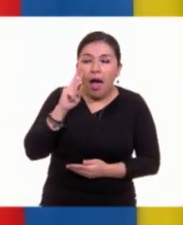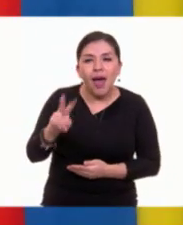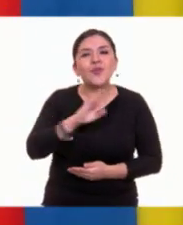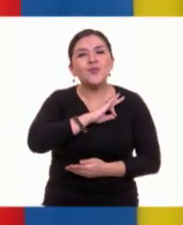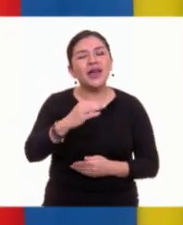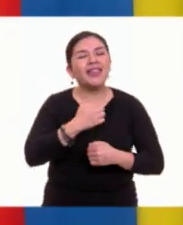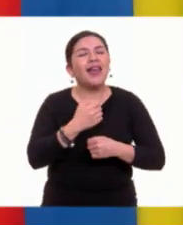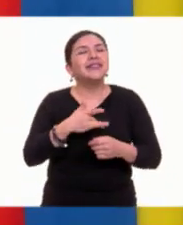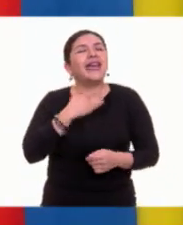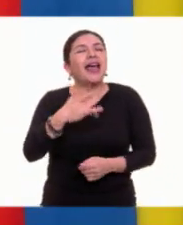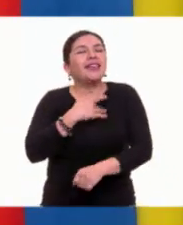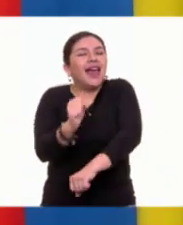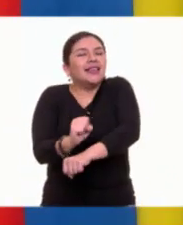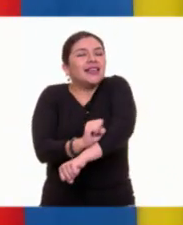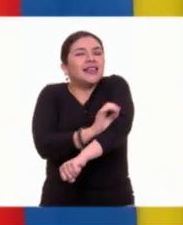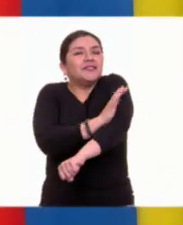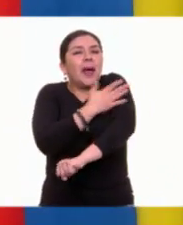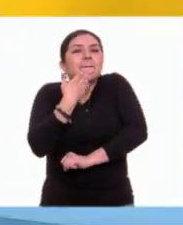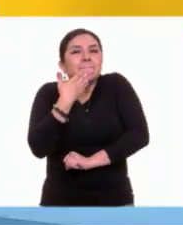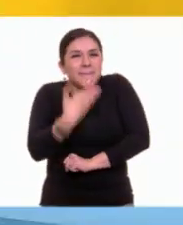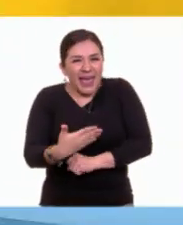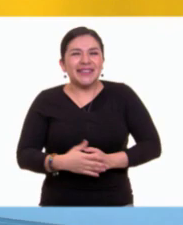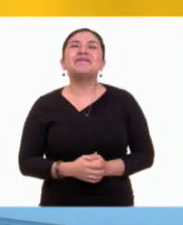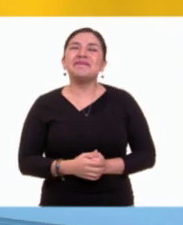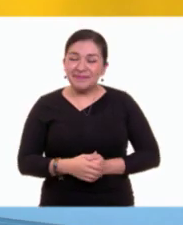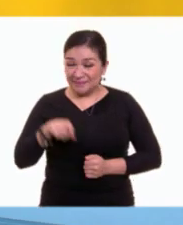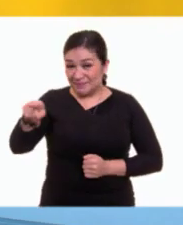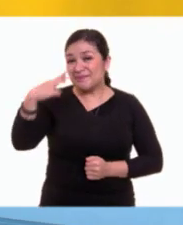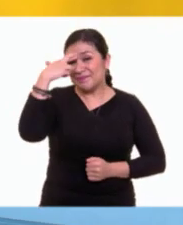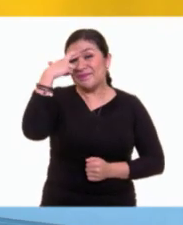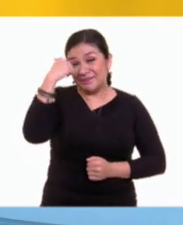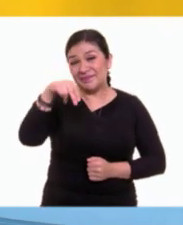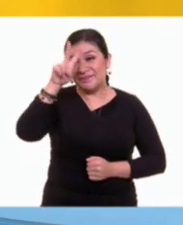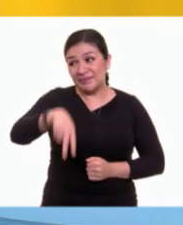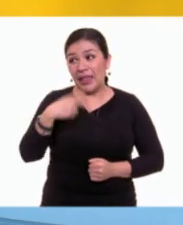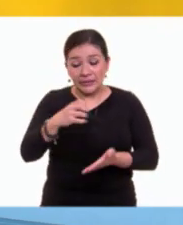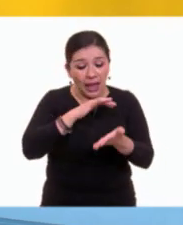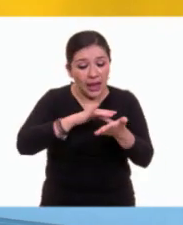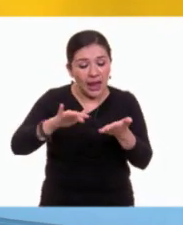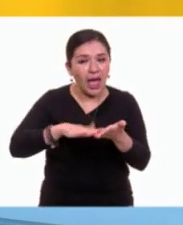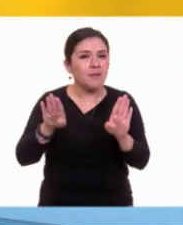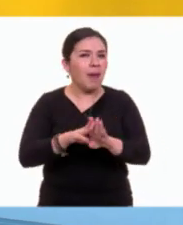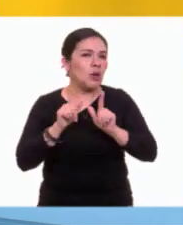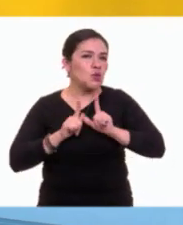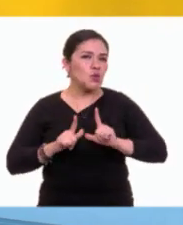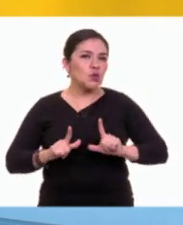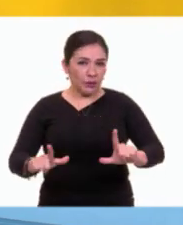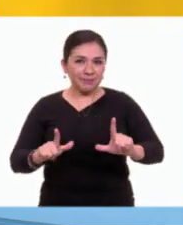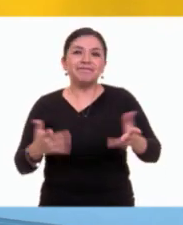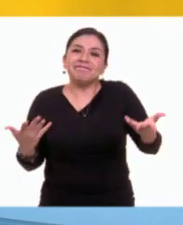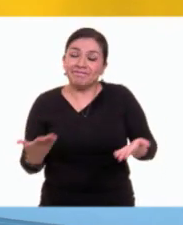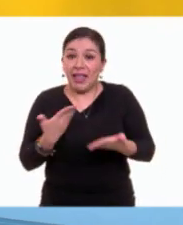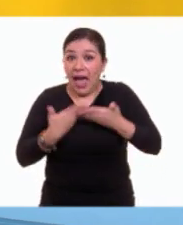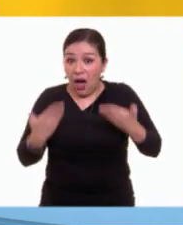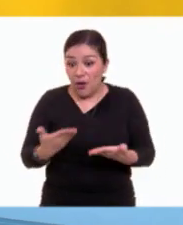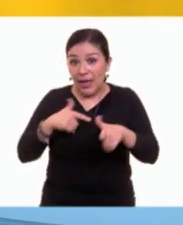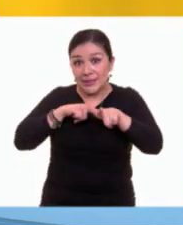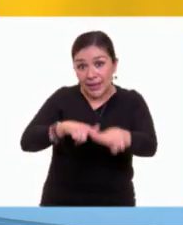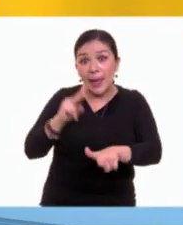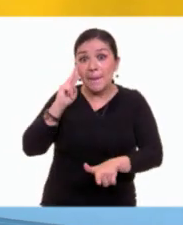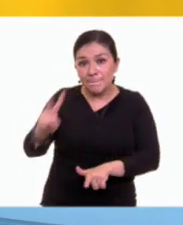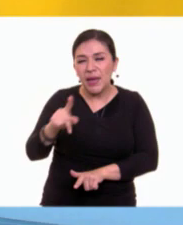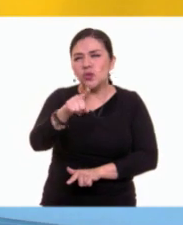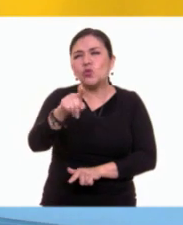disfruta muchísimo de la poesía. Tienes razón, Juan Carlos. Son lectores de lujo. Y antes de continuar, quiero que